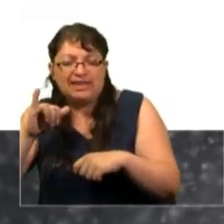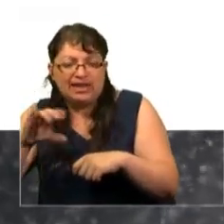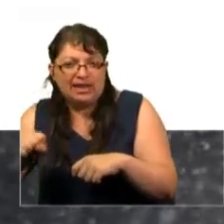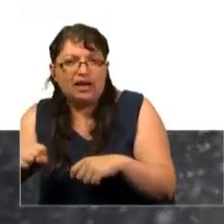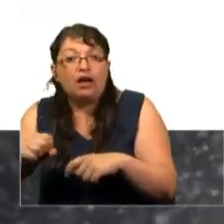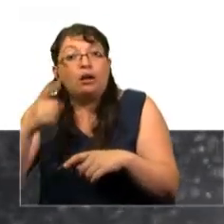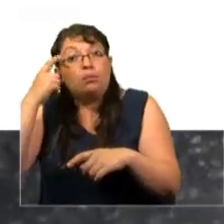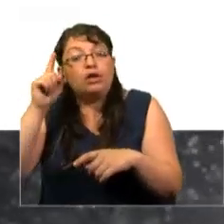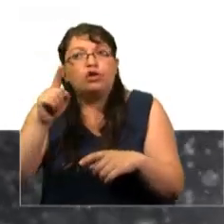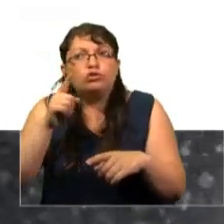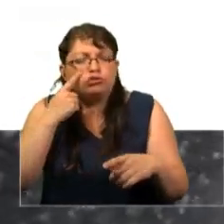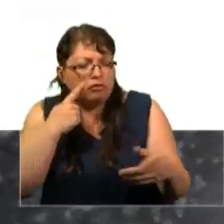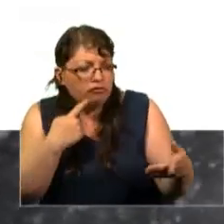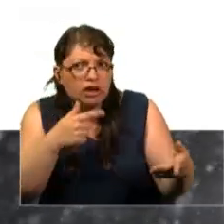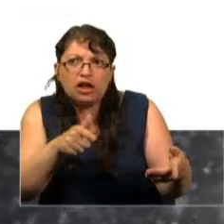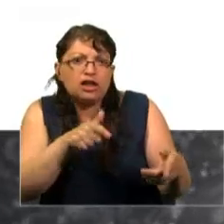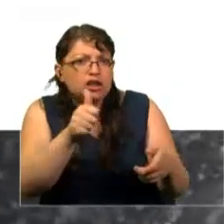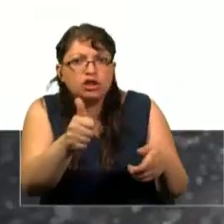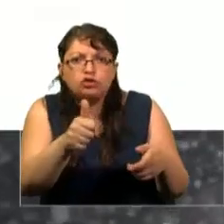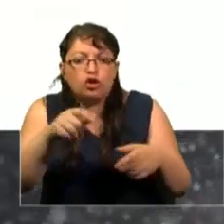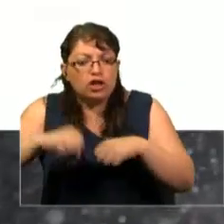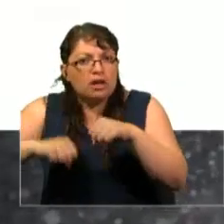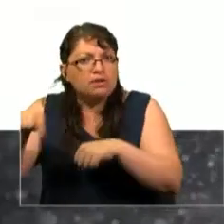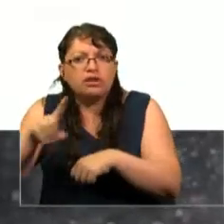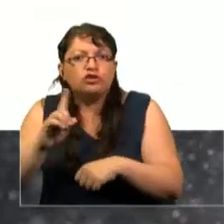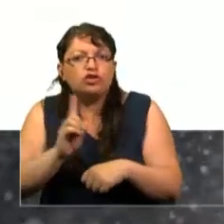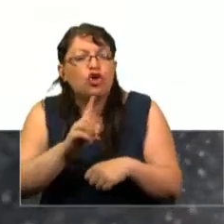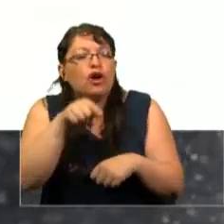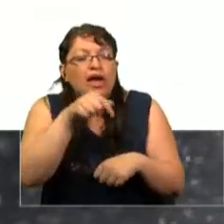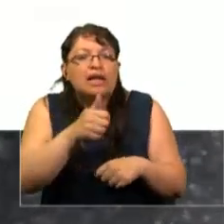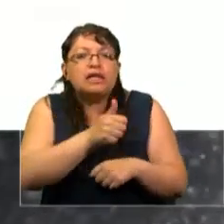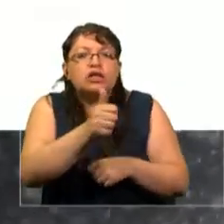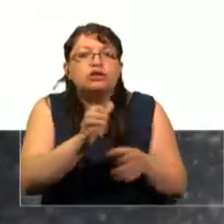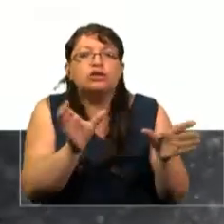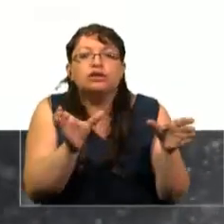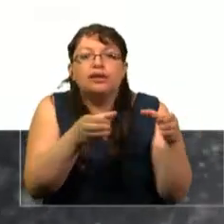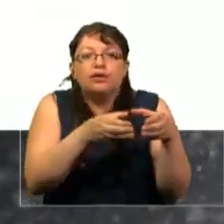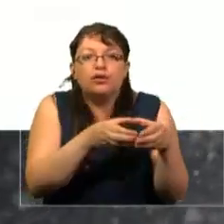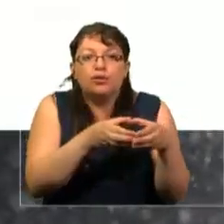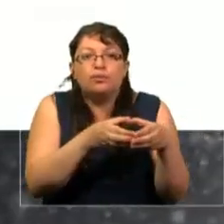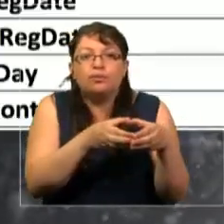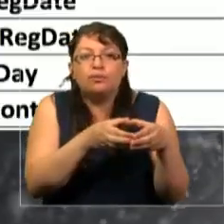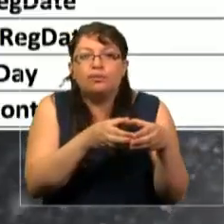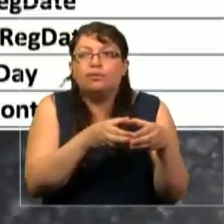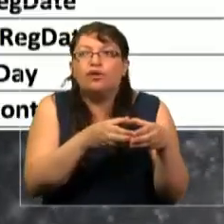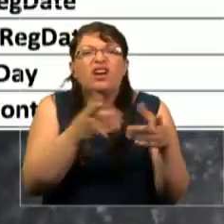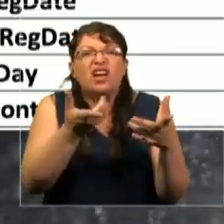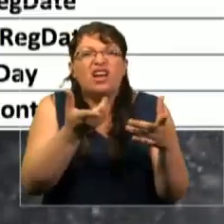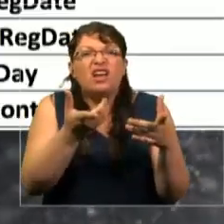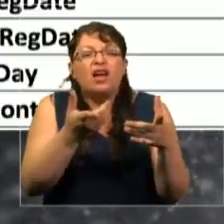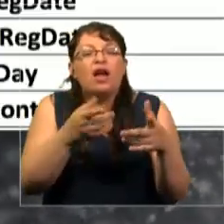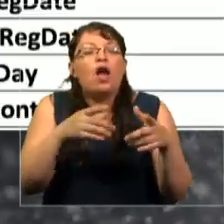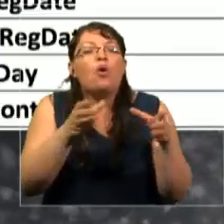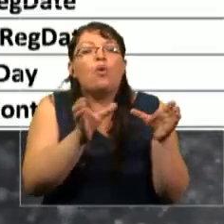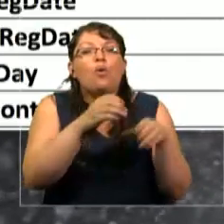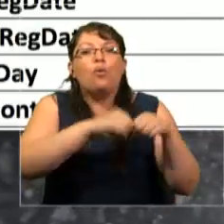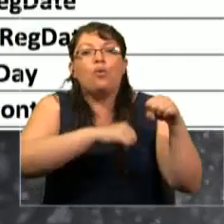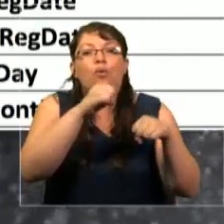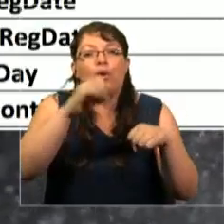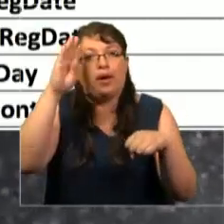aquí, que ni siquiera es el director de Cambridge Analytica, es el director del grupo, que es un contratista militar. Tengo